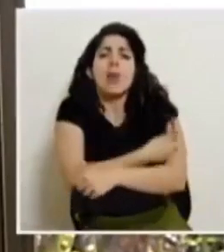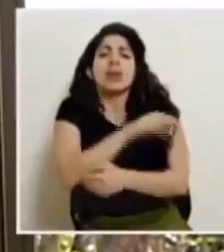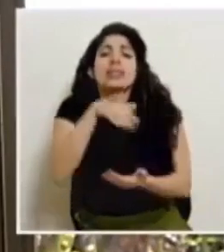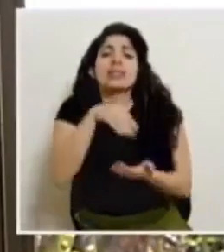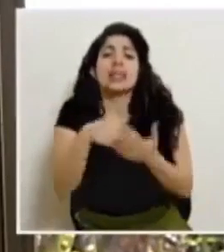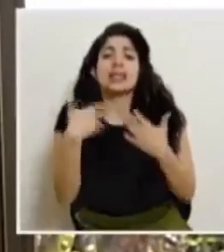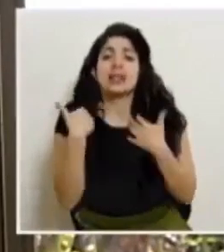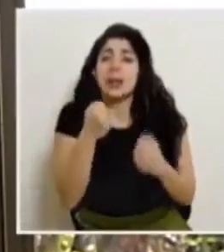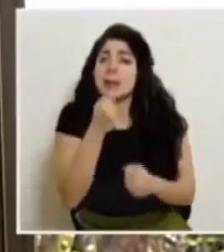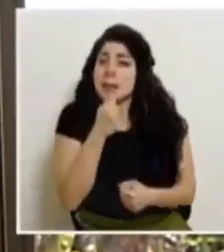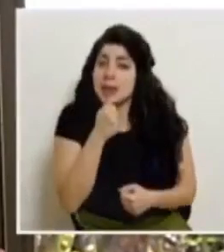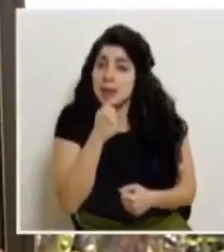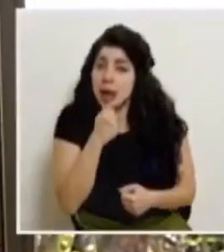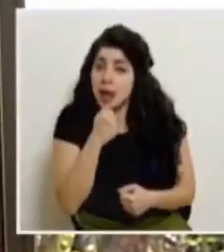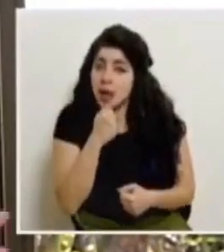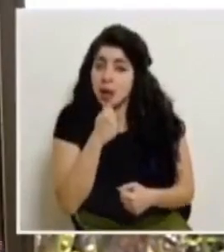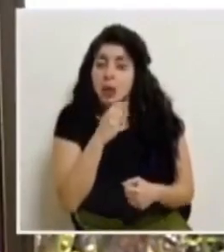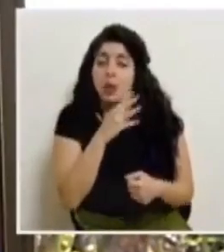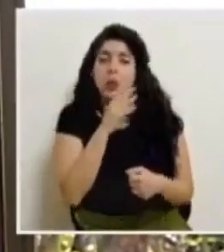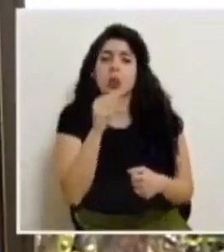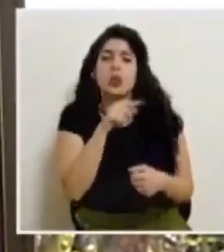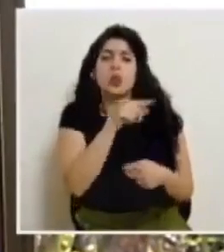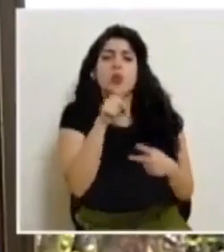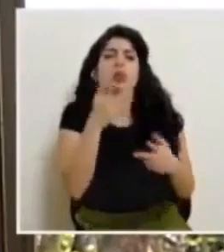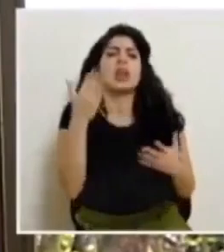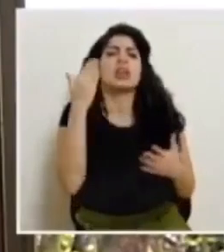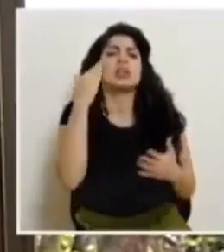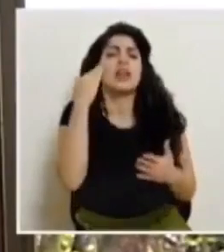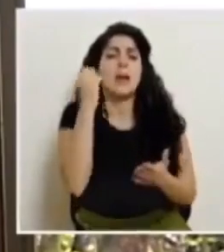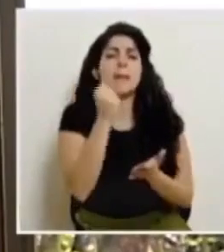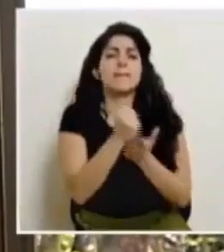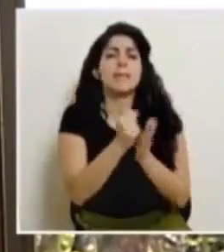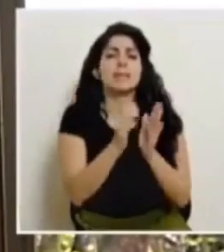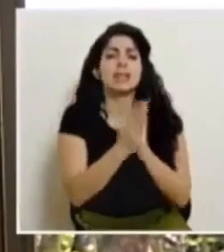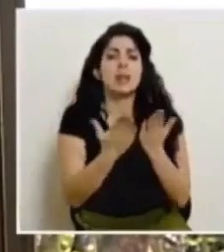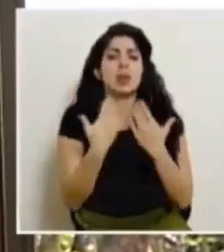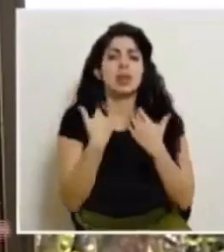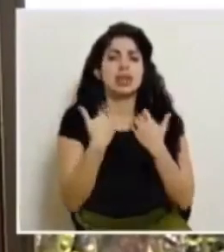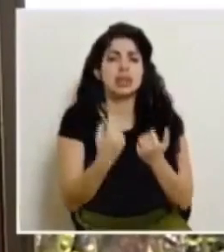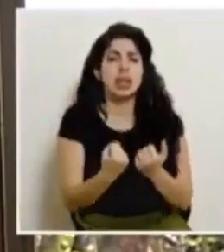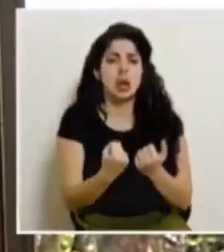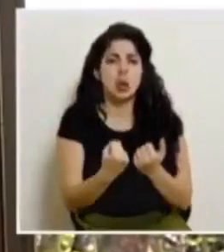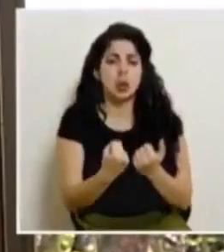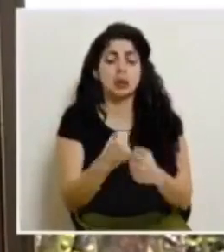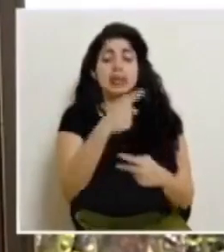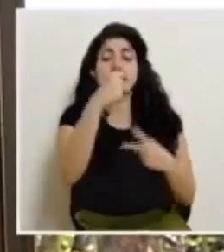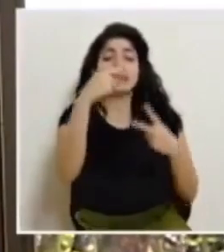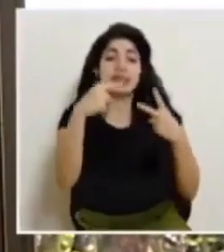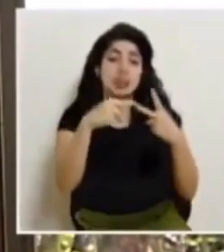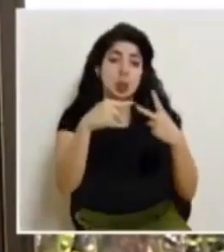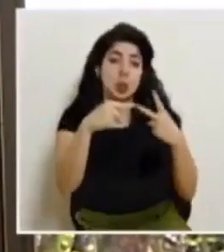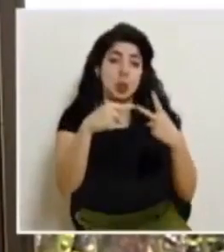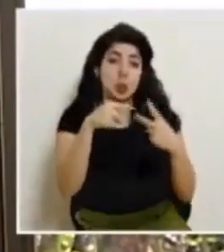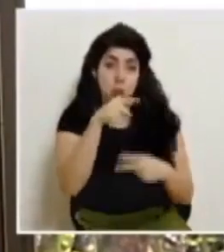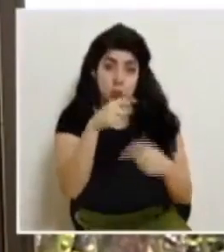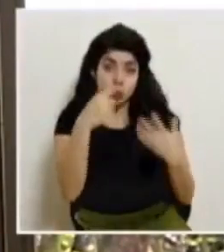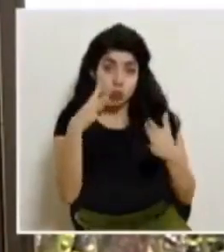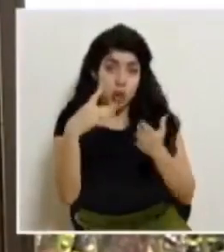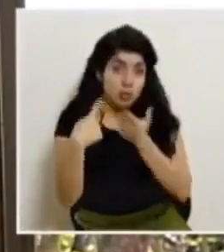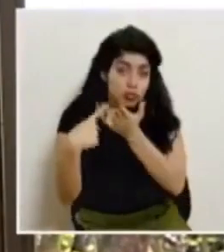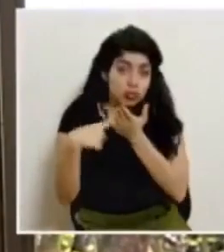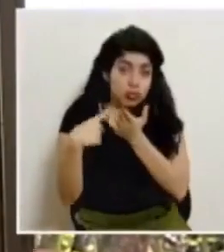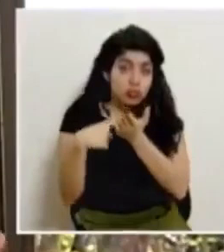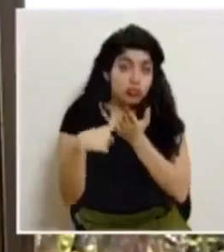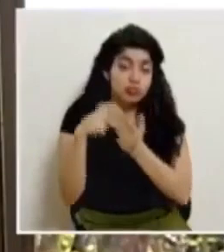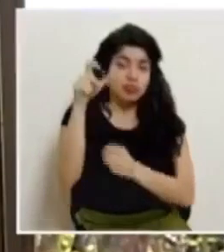privada y qué se sabe del pasaporte sanitario? Y la otra si ustedes ya han conversado con